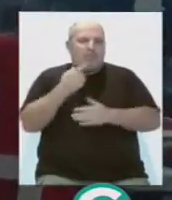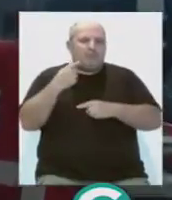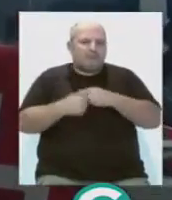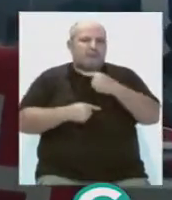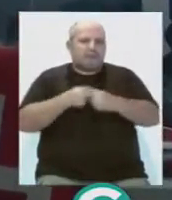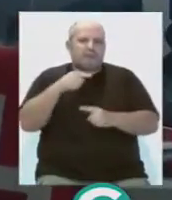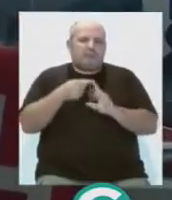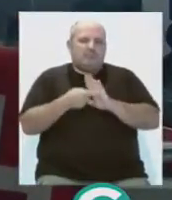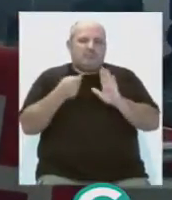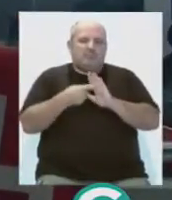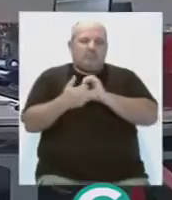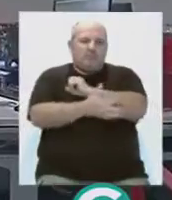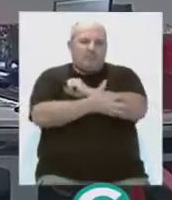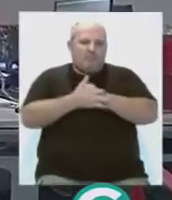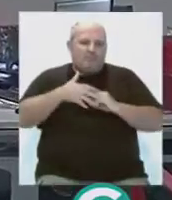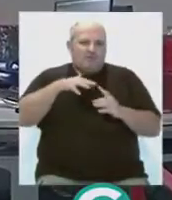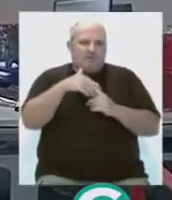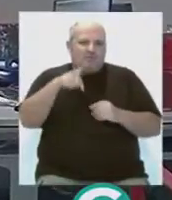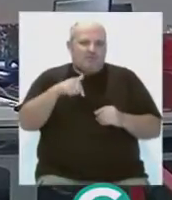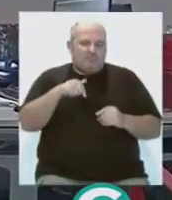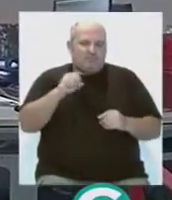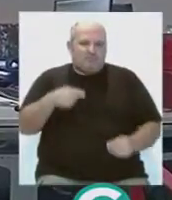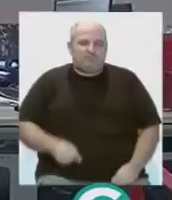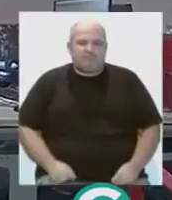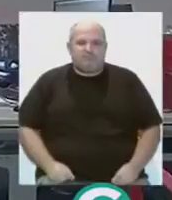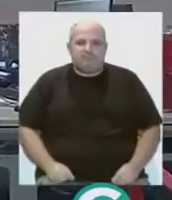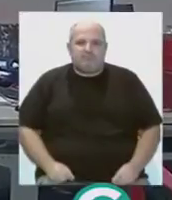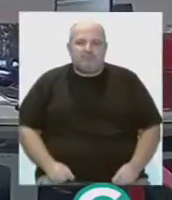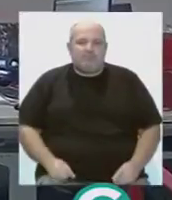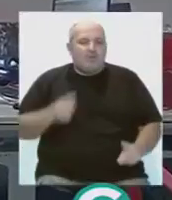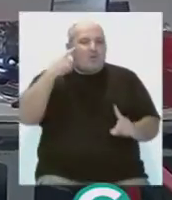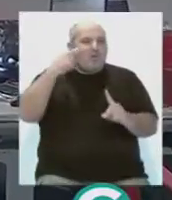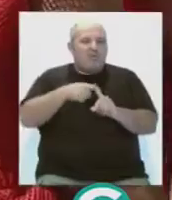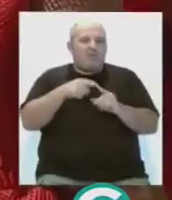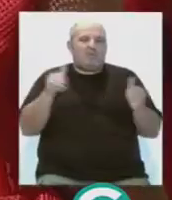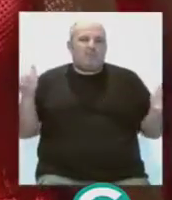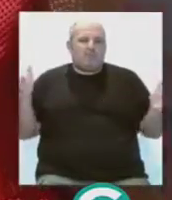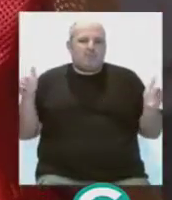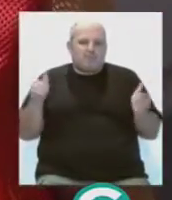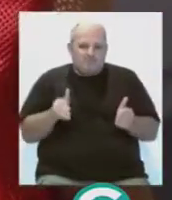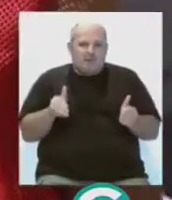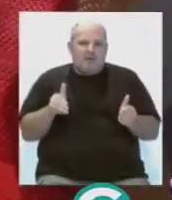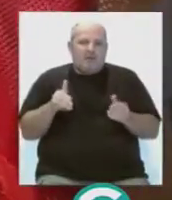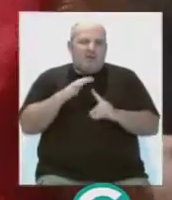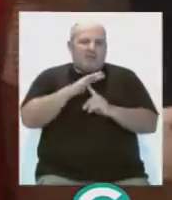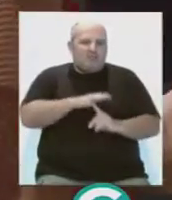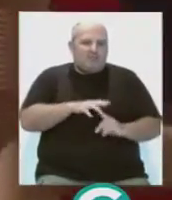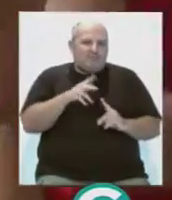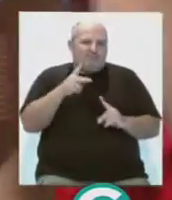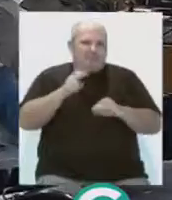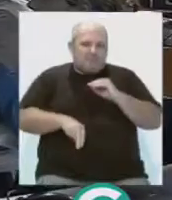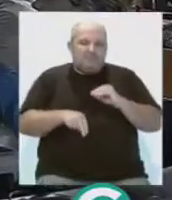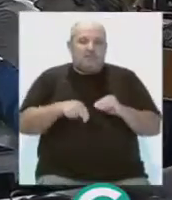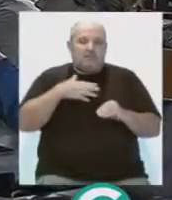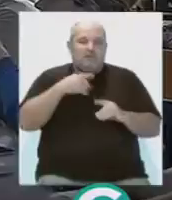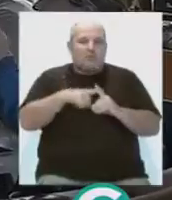reducir el riesgo de exclusión social entre los colectivos más vulnerables. Con el objetivo de disminuir las situaciones de desigualdad y vulnerabilidad,